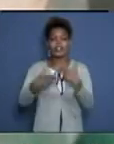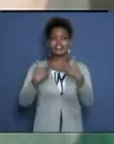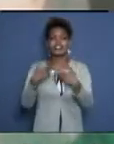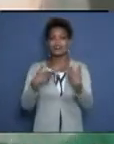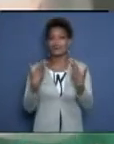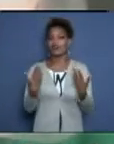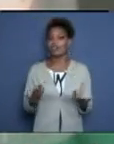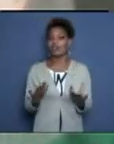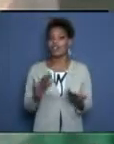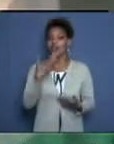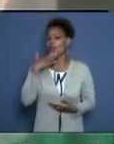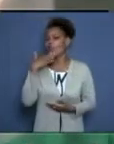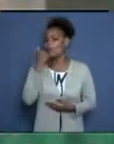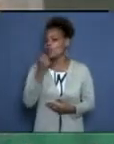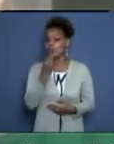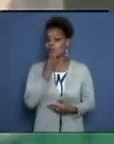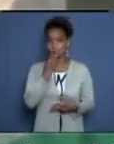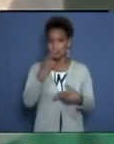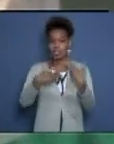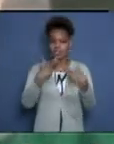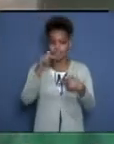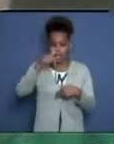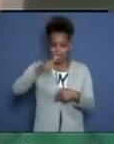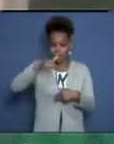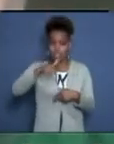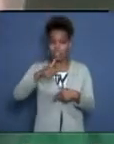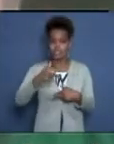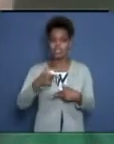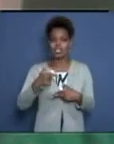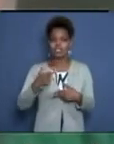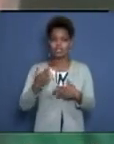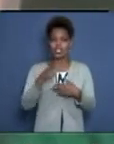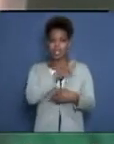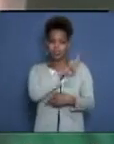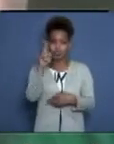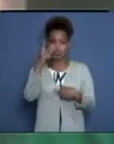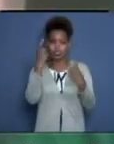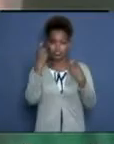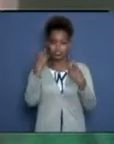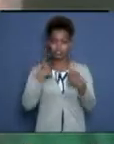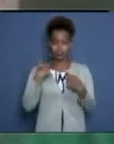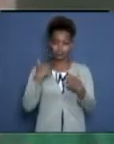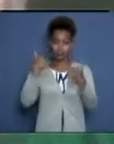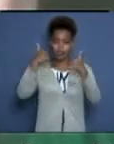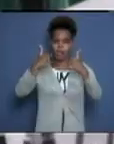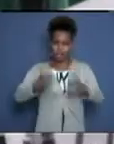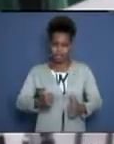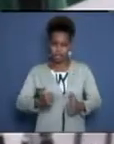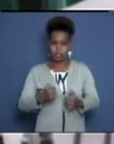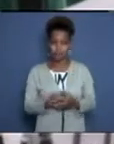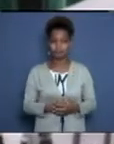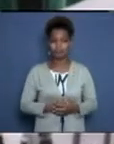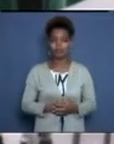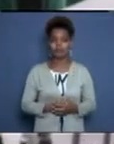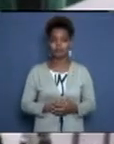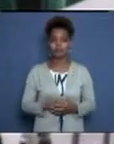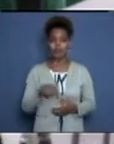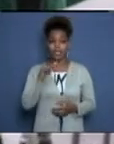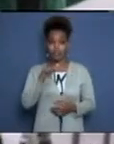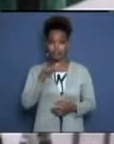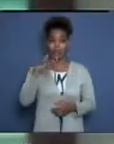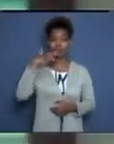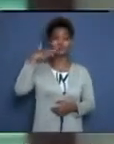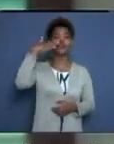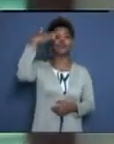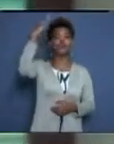mejor se puede hacer aquí arriba, en Ciencias Médicas, aquí, y donde la revolución no necesite. Aquí estamos luchando y batallando. Los futuros galenos